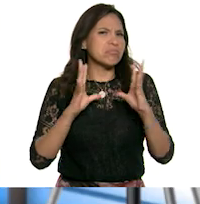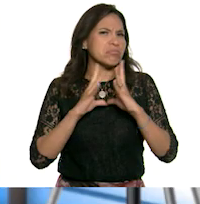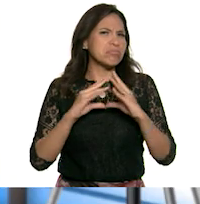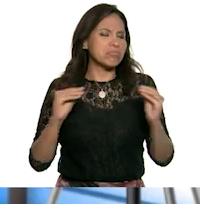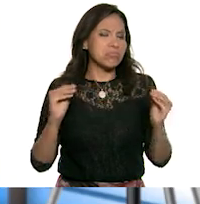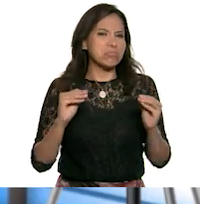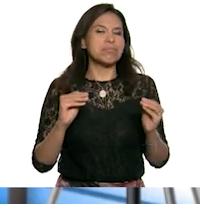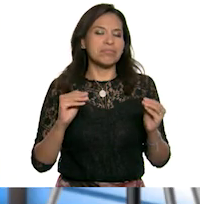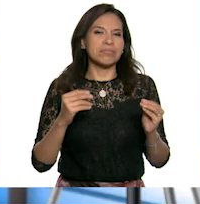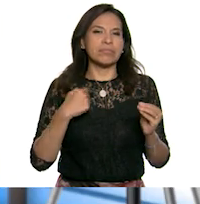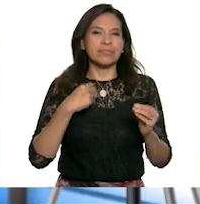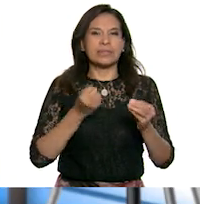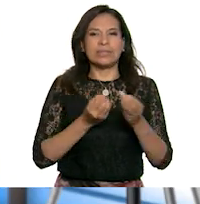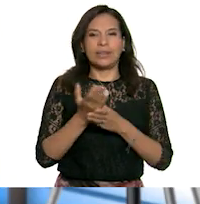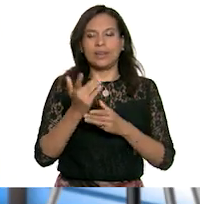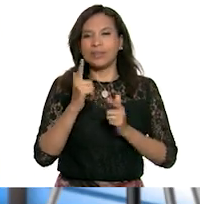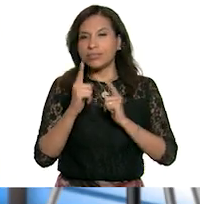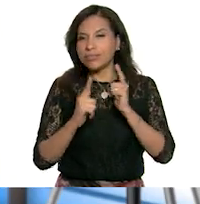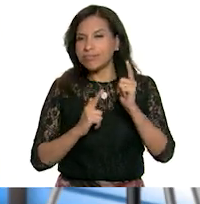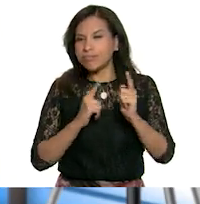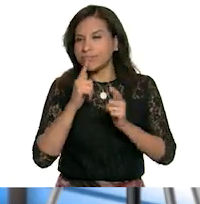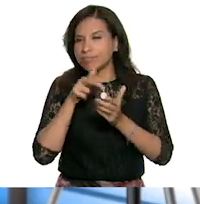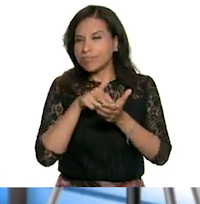Así que salí muy lento.